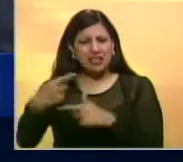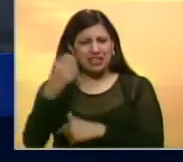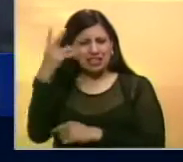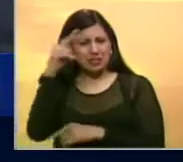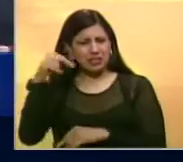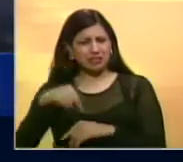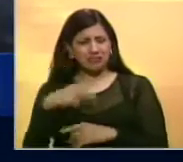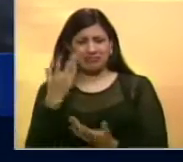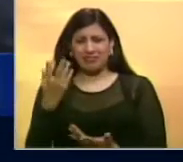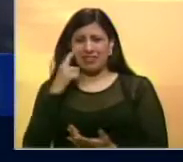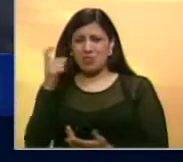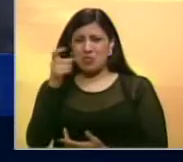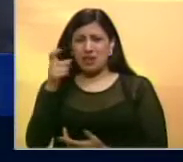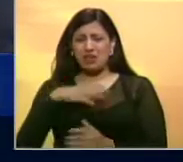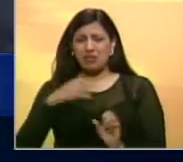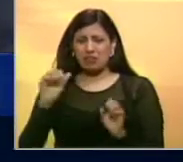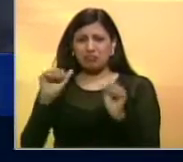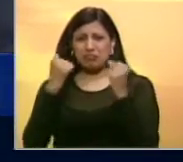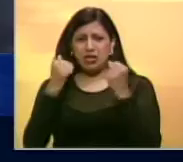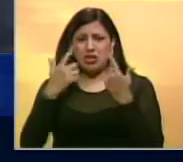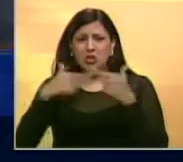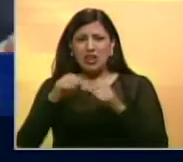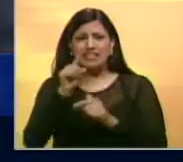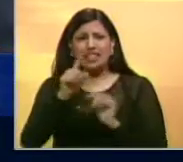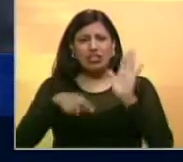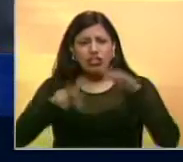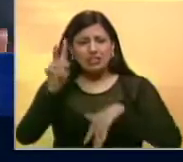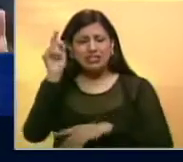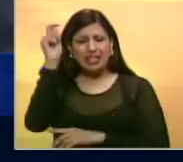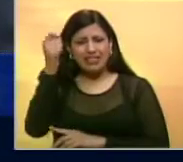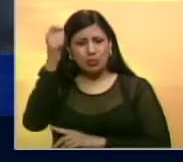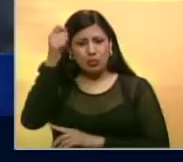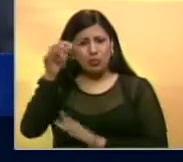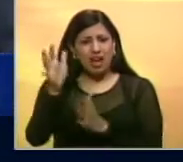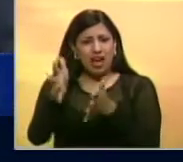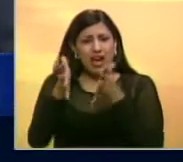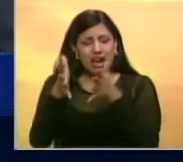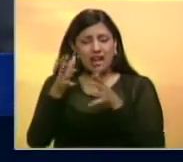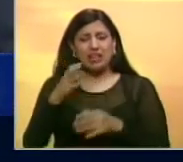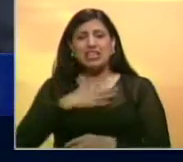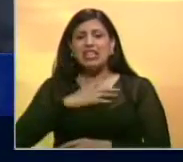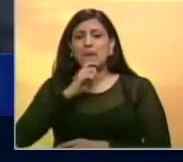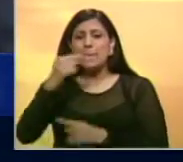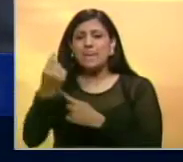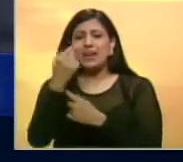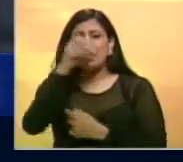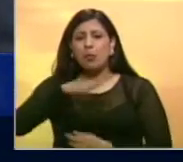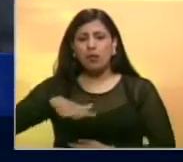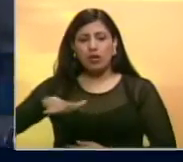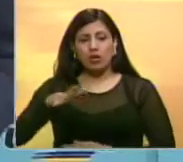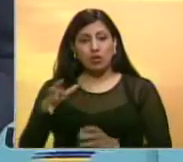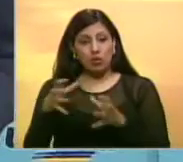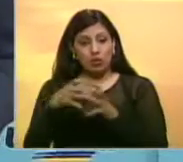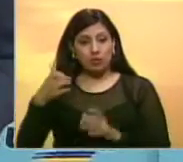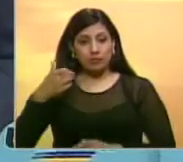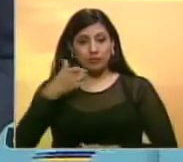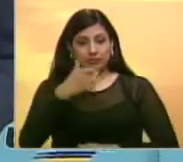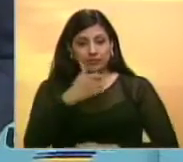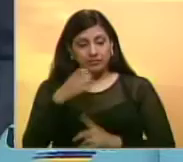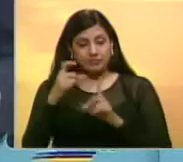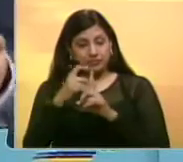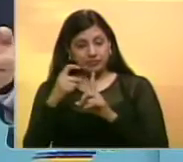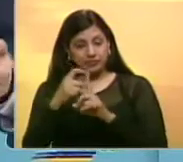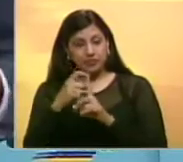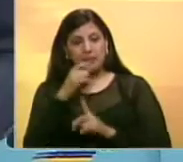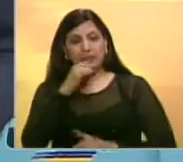su juicio, esto solo busca impedir el acceso a los 112 diputados electos por voluntad popular. Desde la sede de Acción Democrática en la